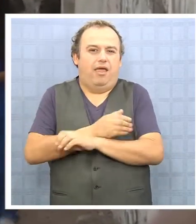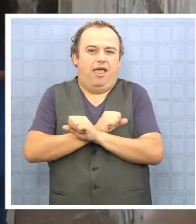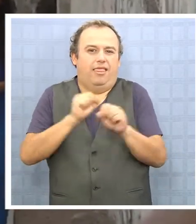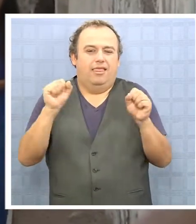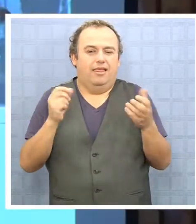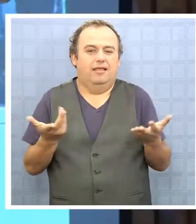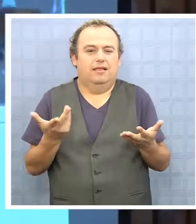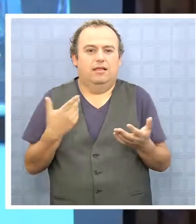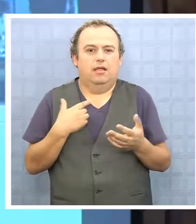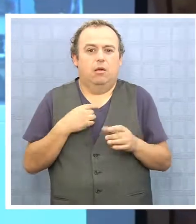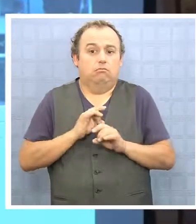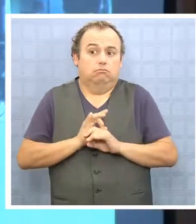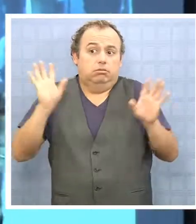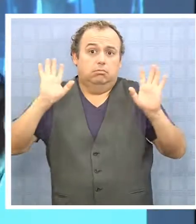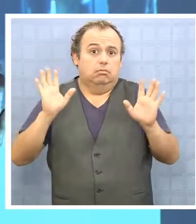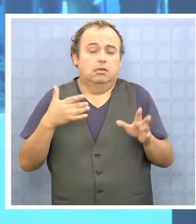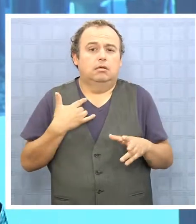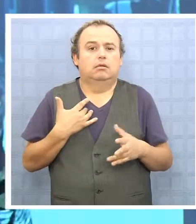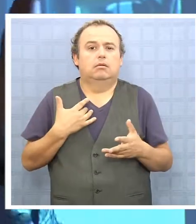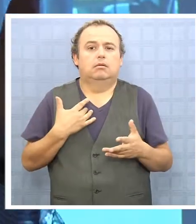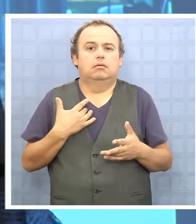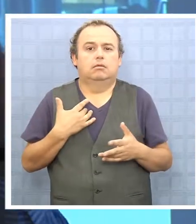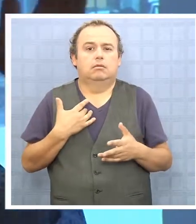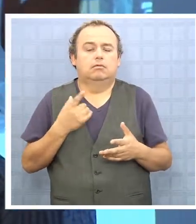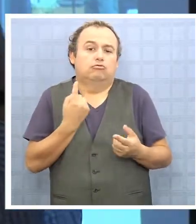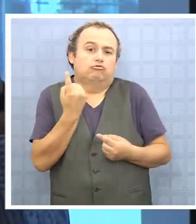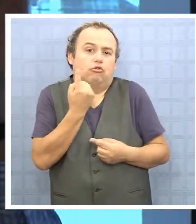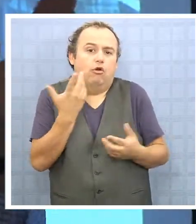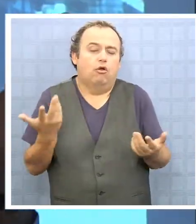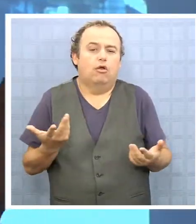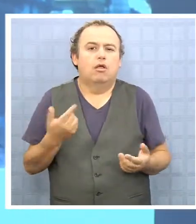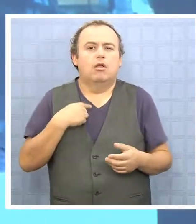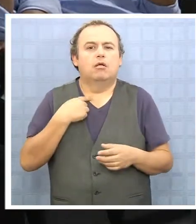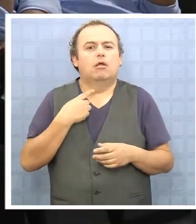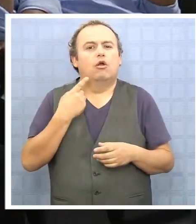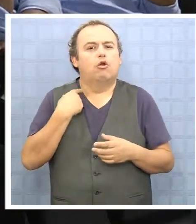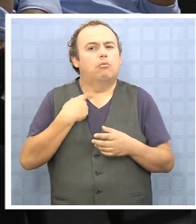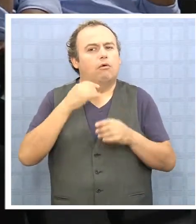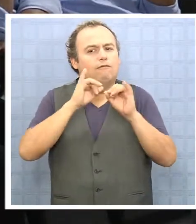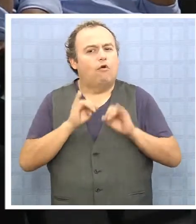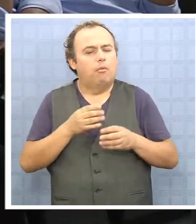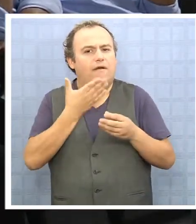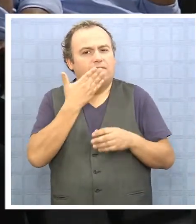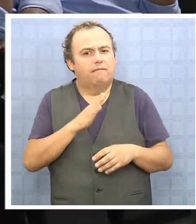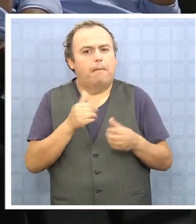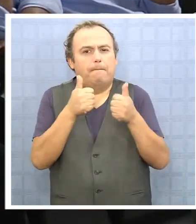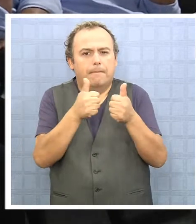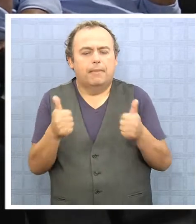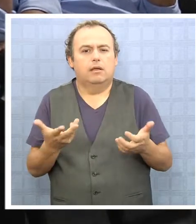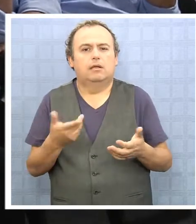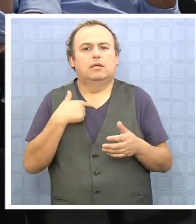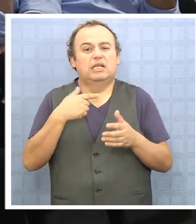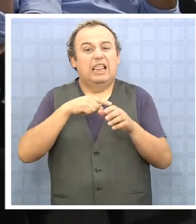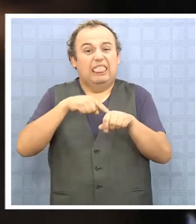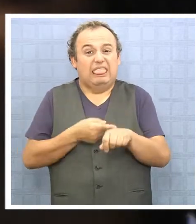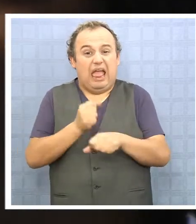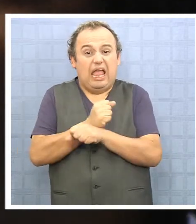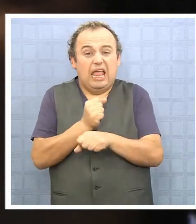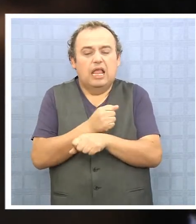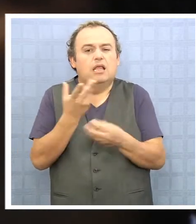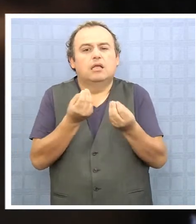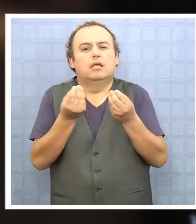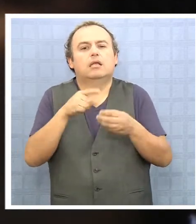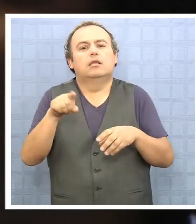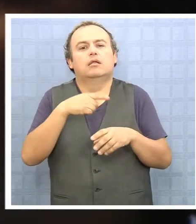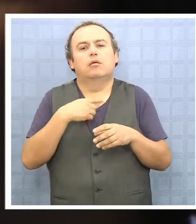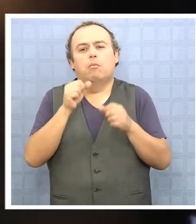tocar en el momento en que toquen nomás, entonces hay que reaccionar de buena forma. Con el taller también se busca que los participantes puedan